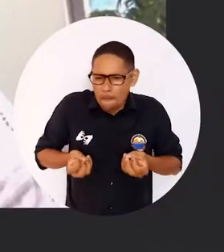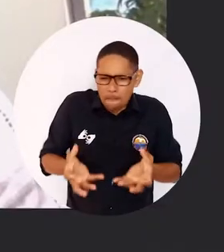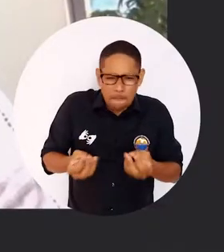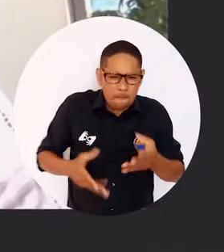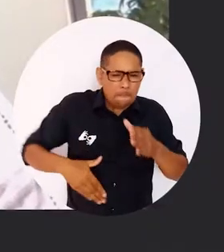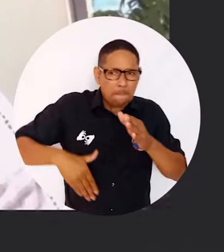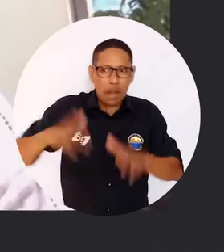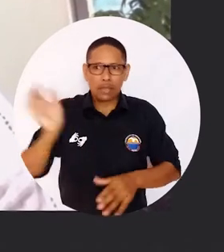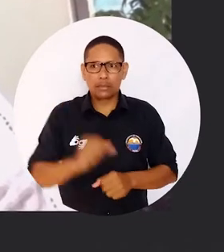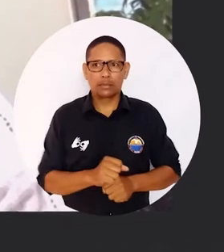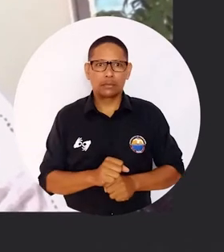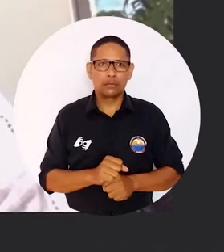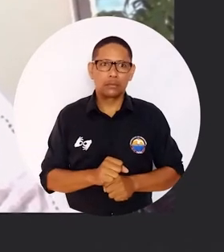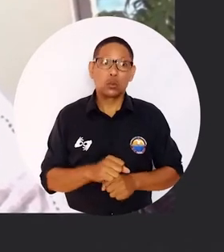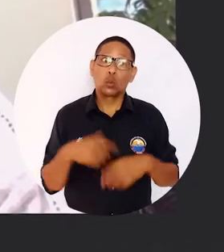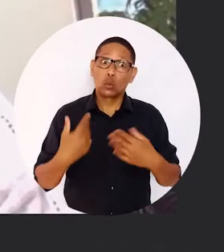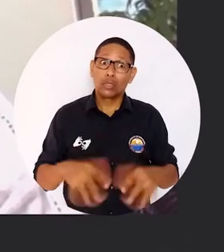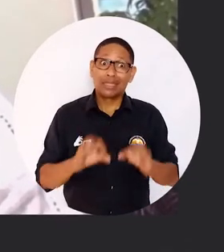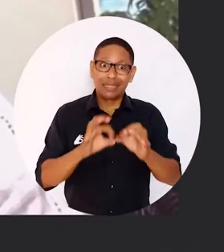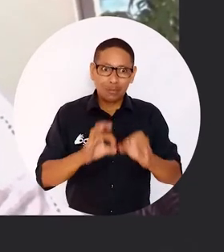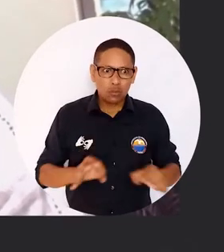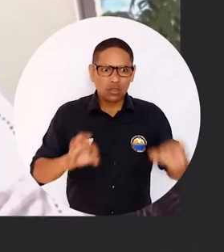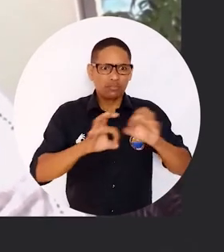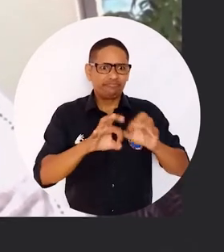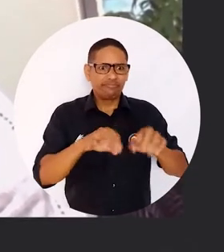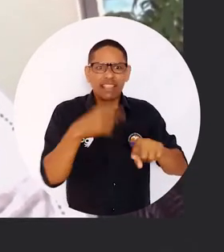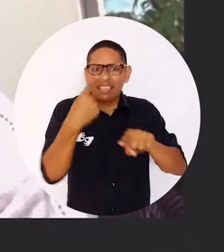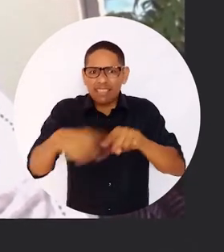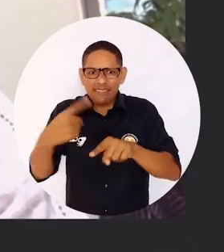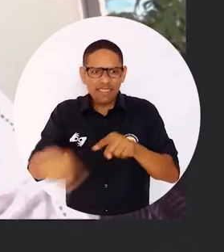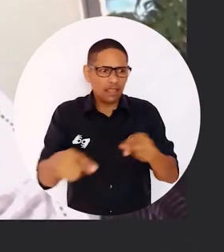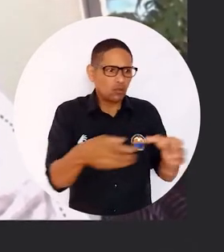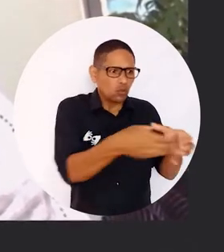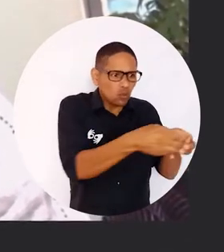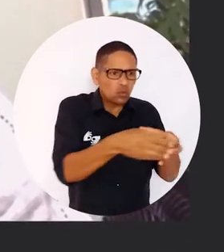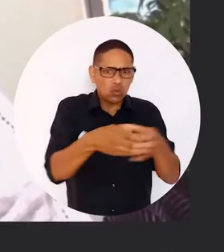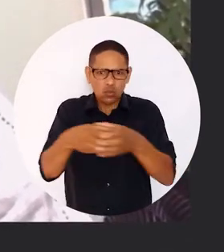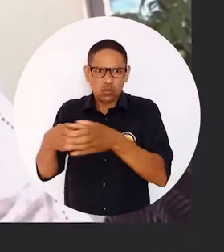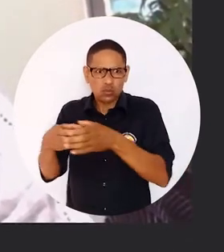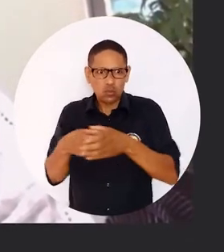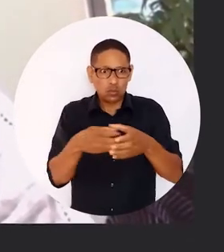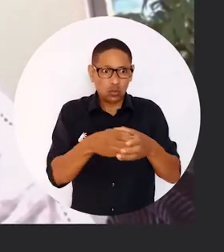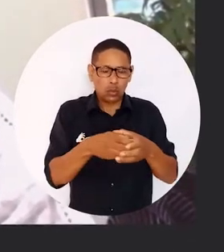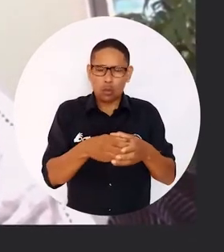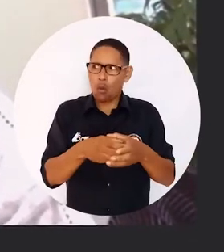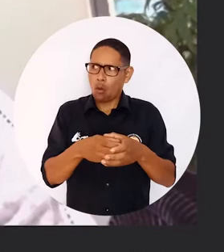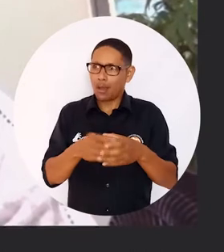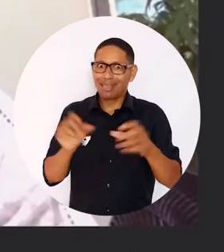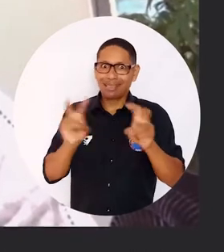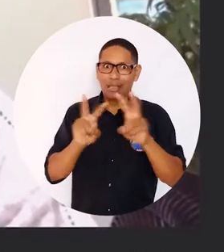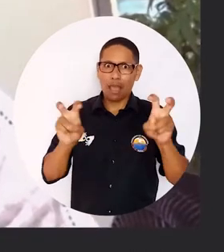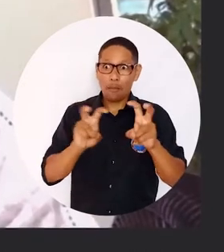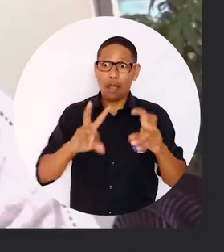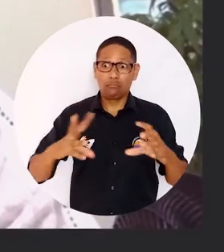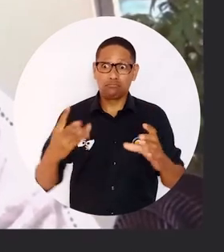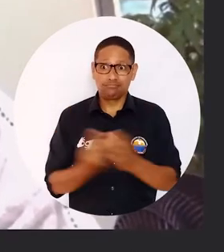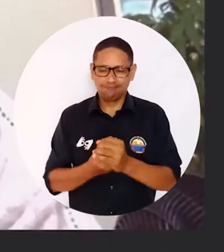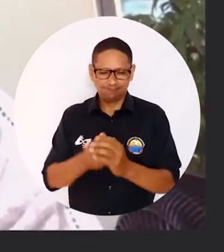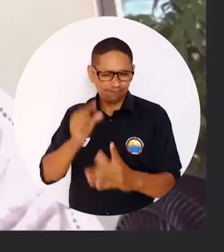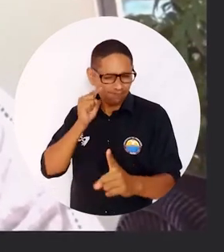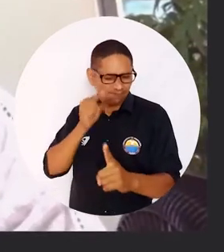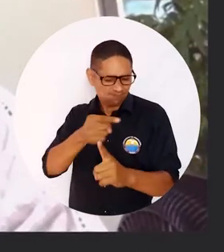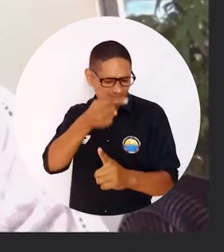Es un llamado también un poco de entidades que le han apostado al tema de la